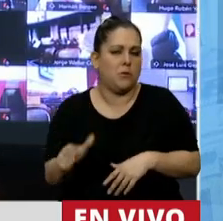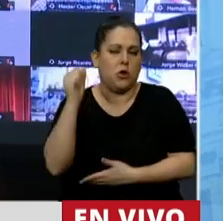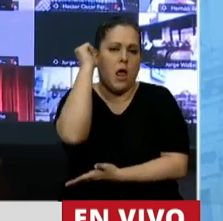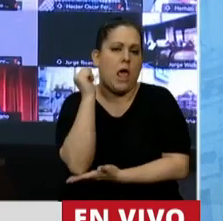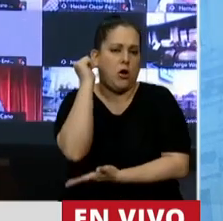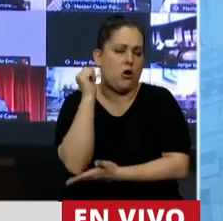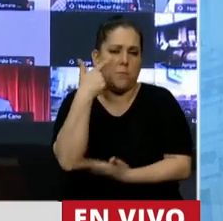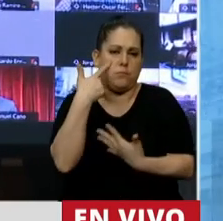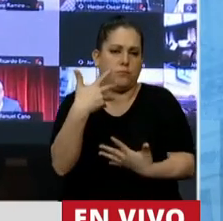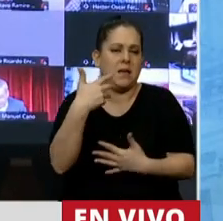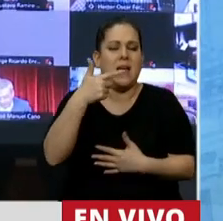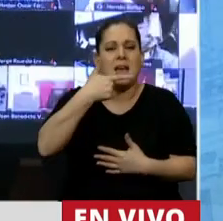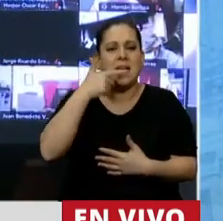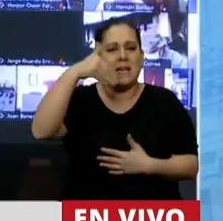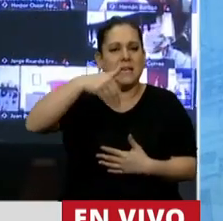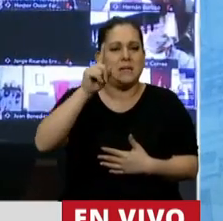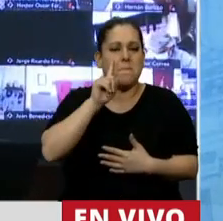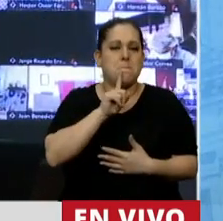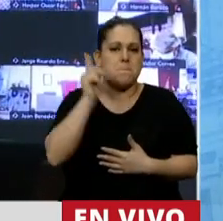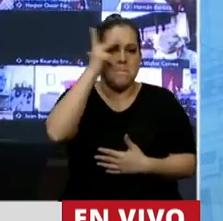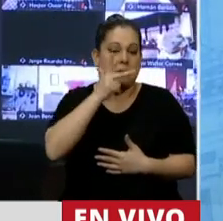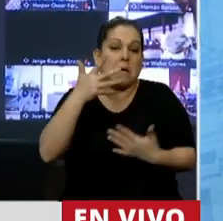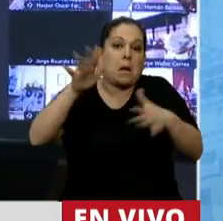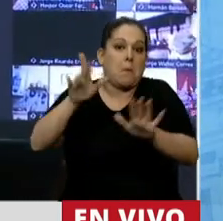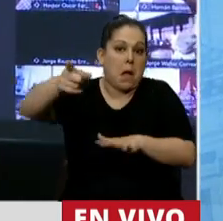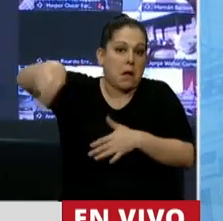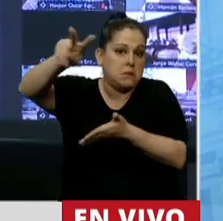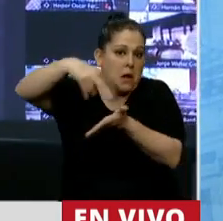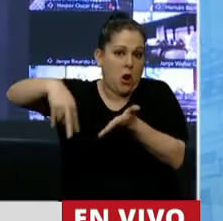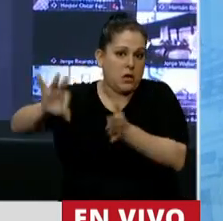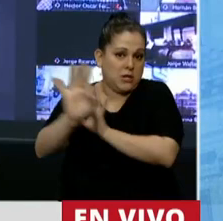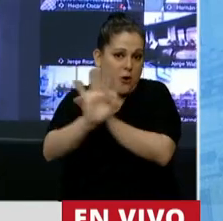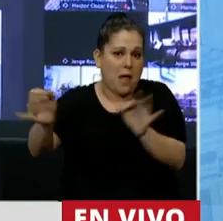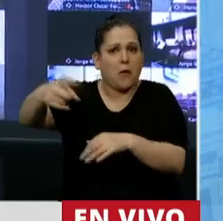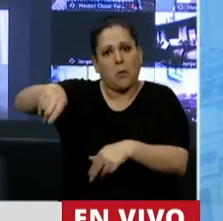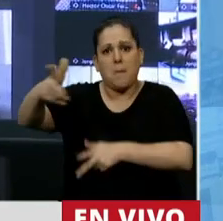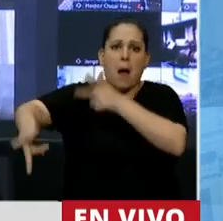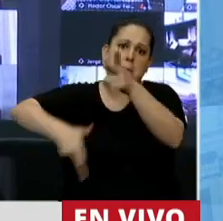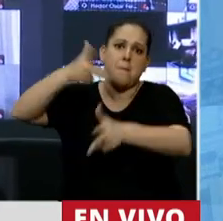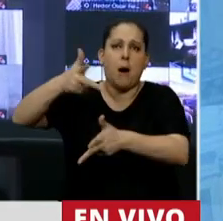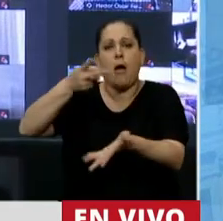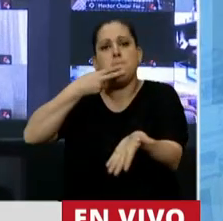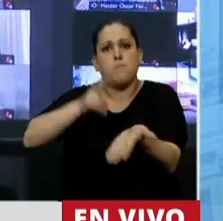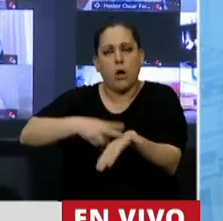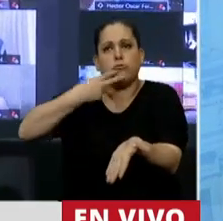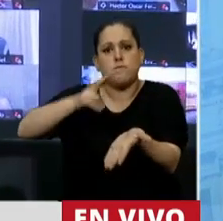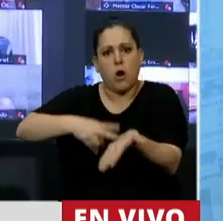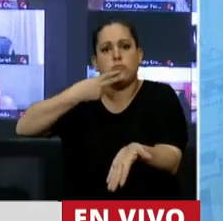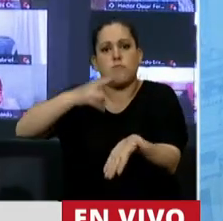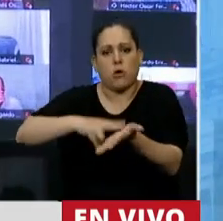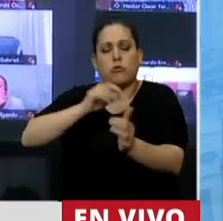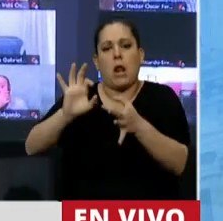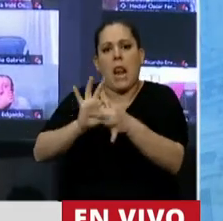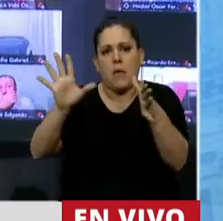del liberalismo, Adam Smith. Capaz que tampoco lo leyeron, porque todos se llenan la boca hablando de impuestos, hablando de liberalismo,